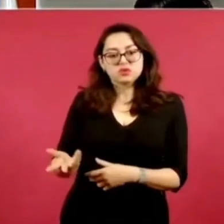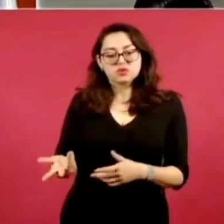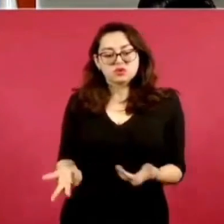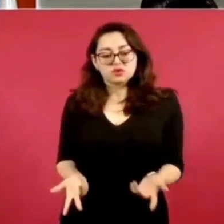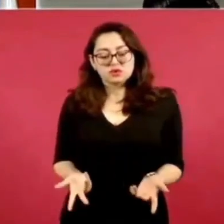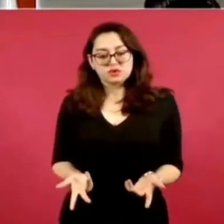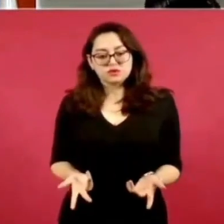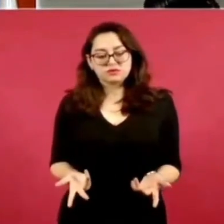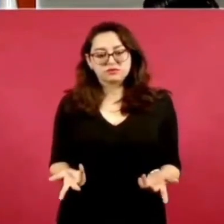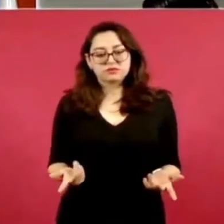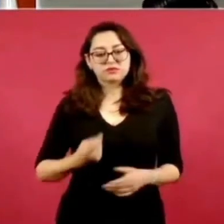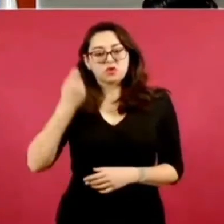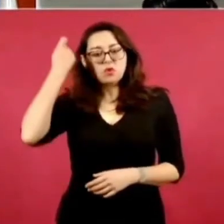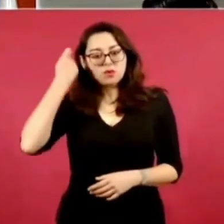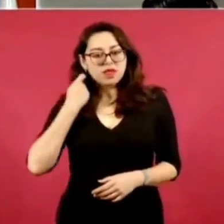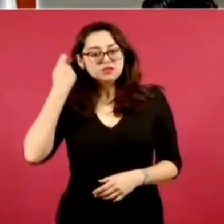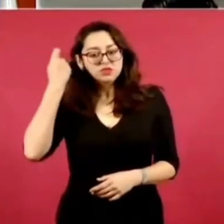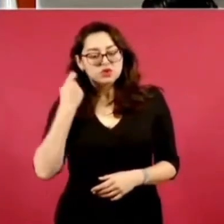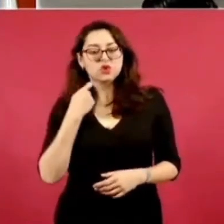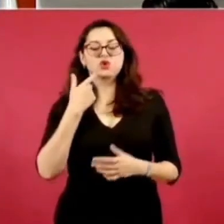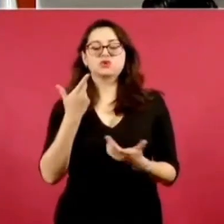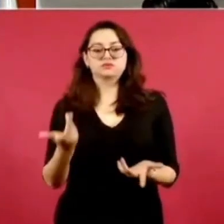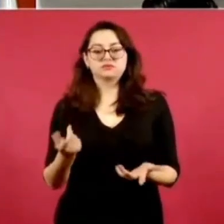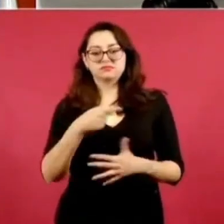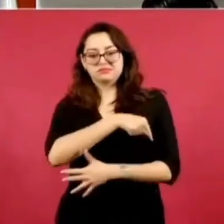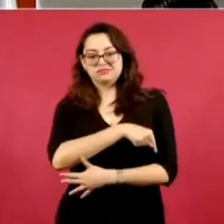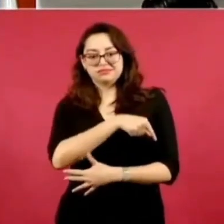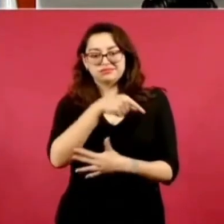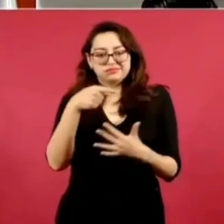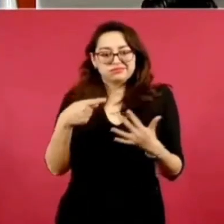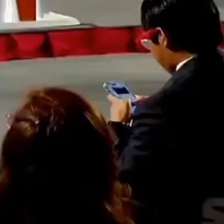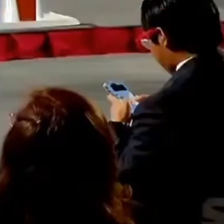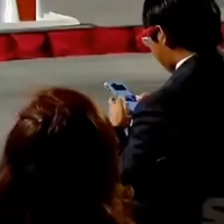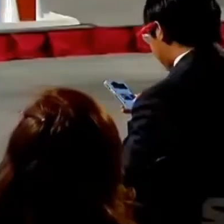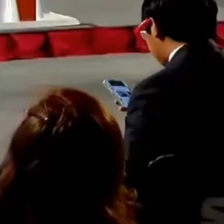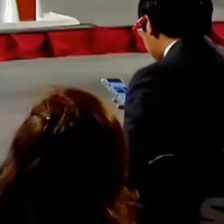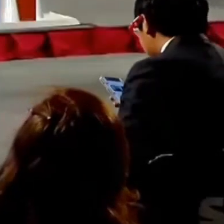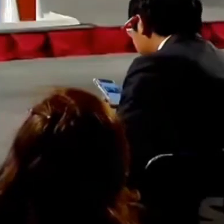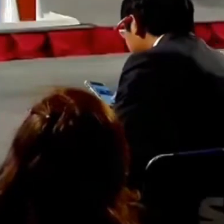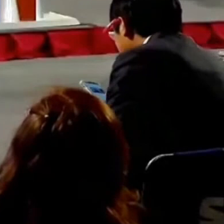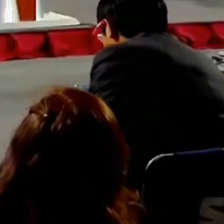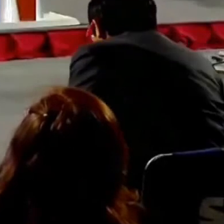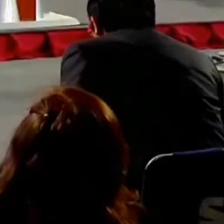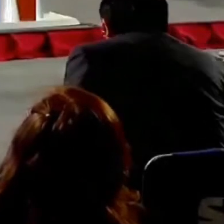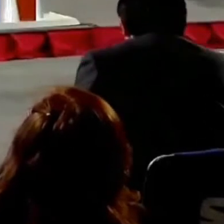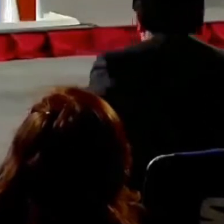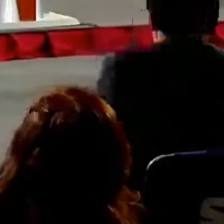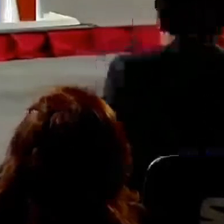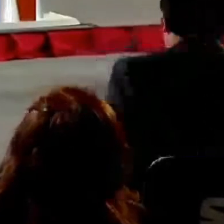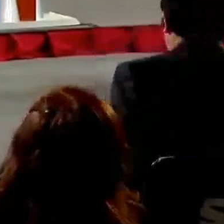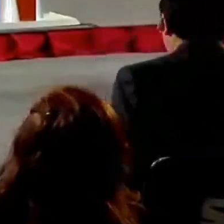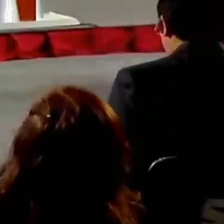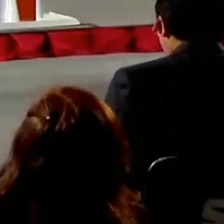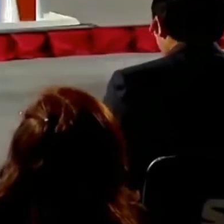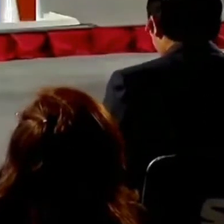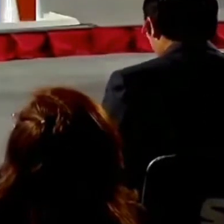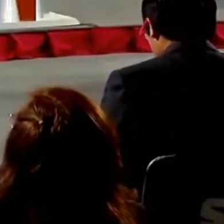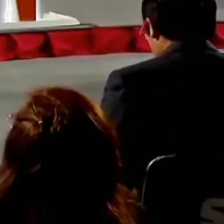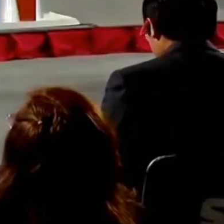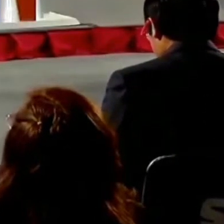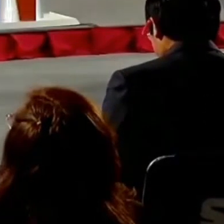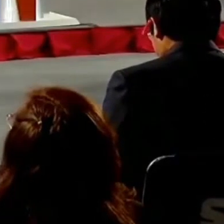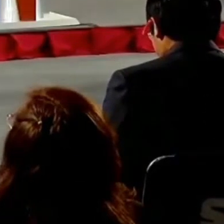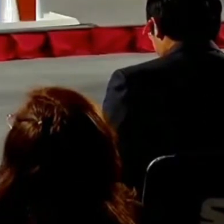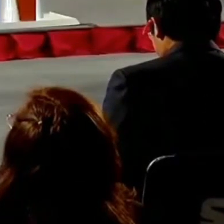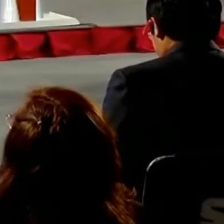esto significa en términos generales como cinco